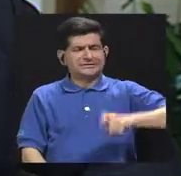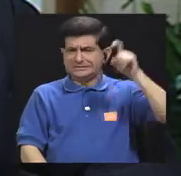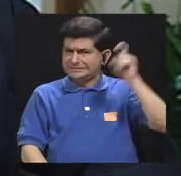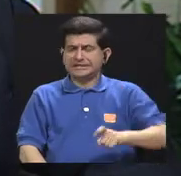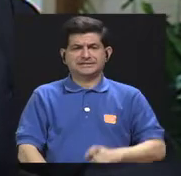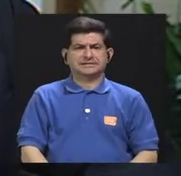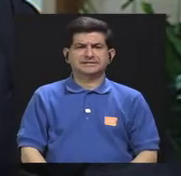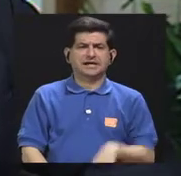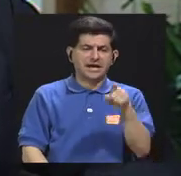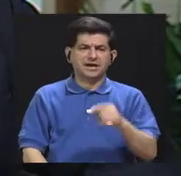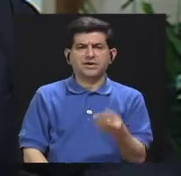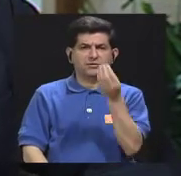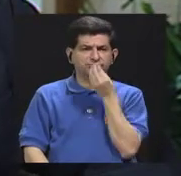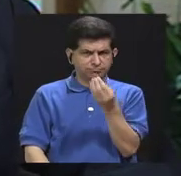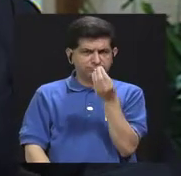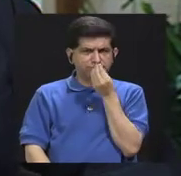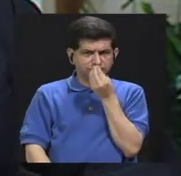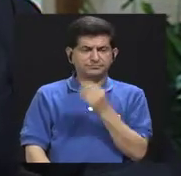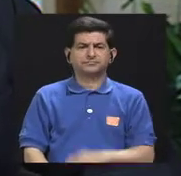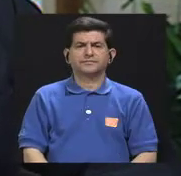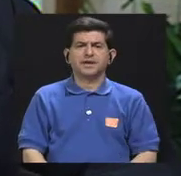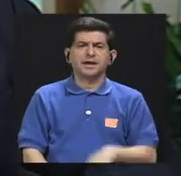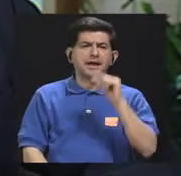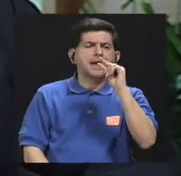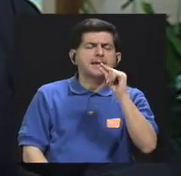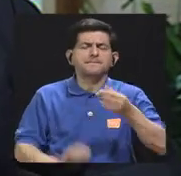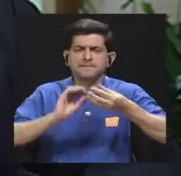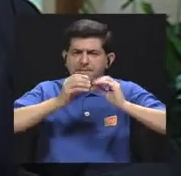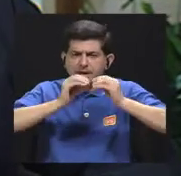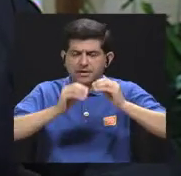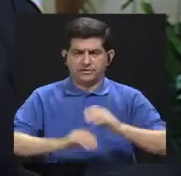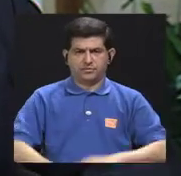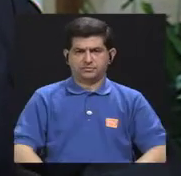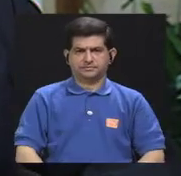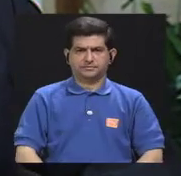para la nutrición en pequeñas cantidades.